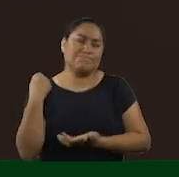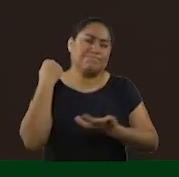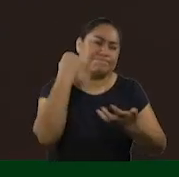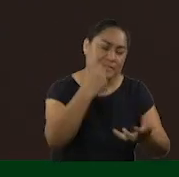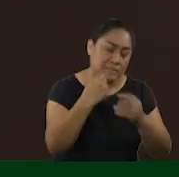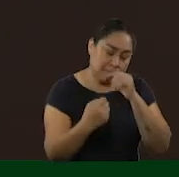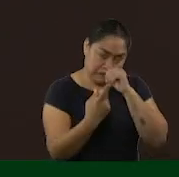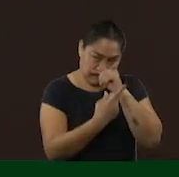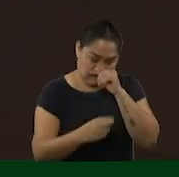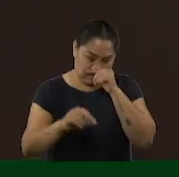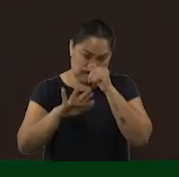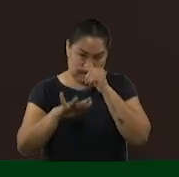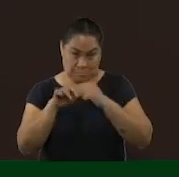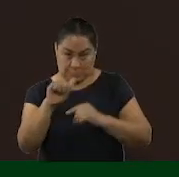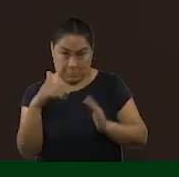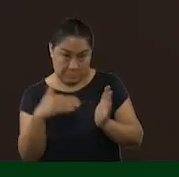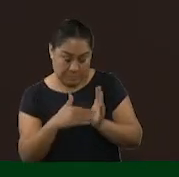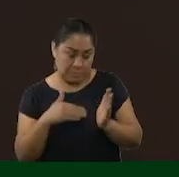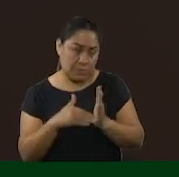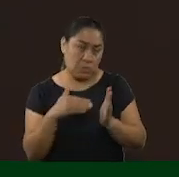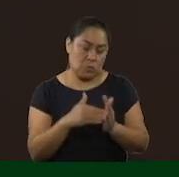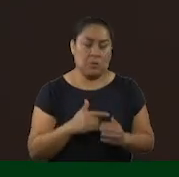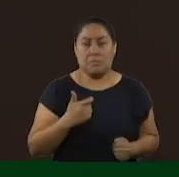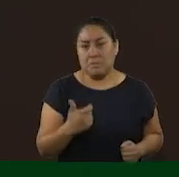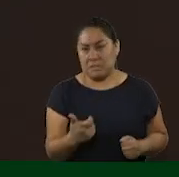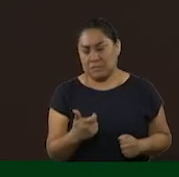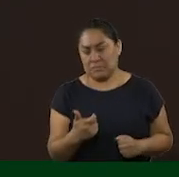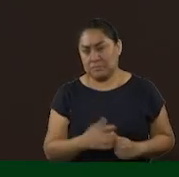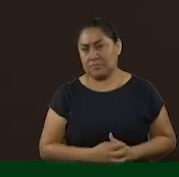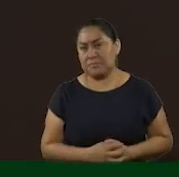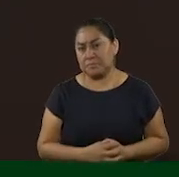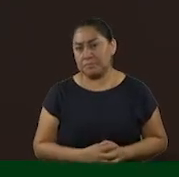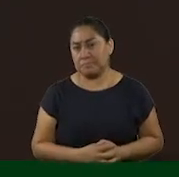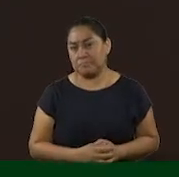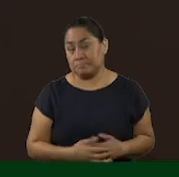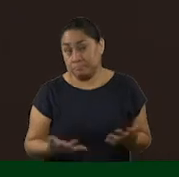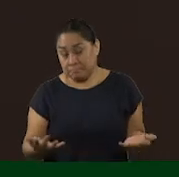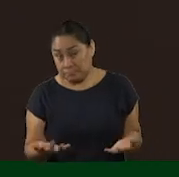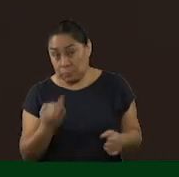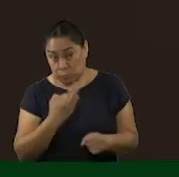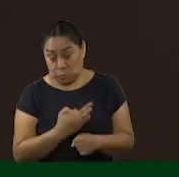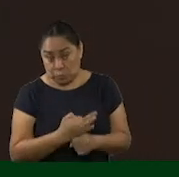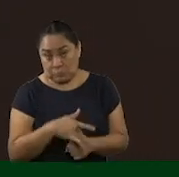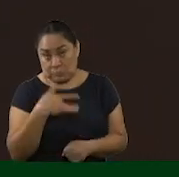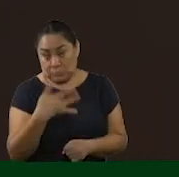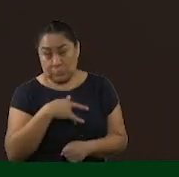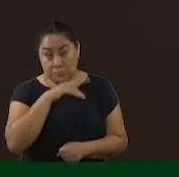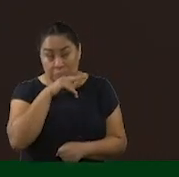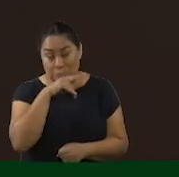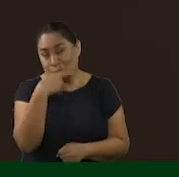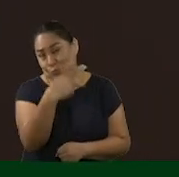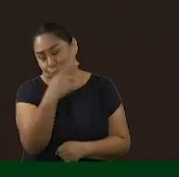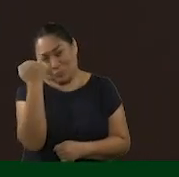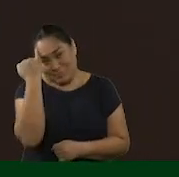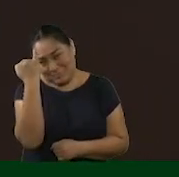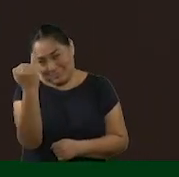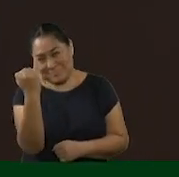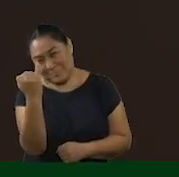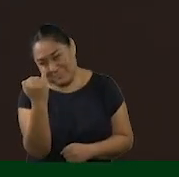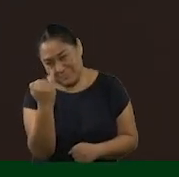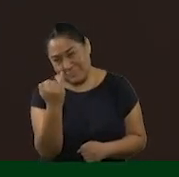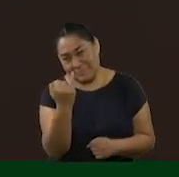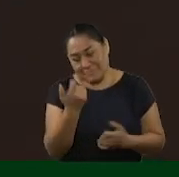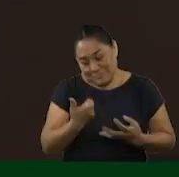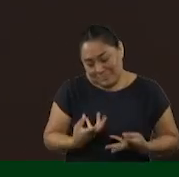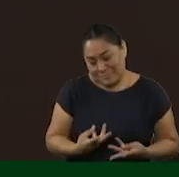más de 156 mil millones de pesos. En resumen, es preocupante la política económica de la glosa del sexto